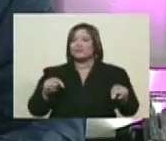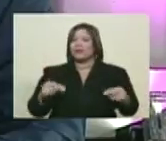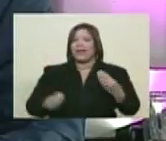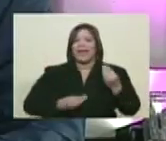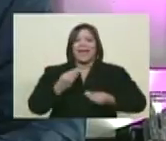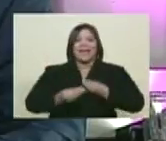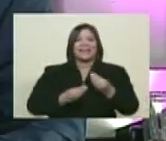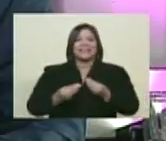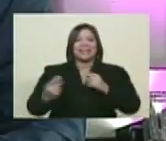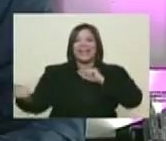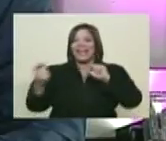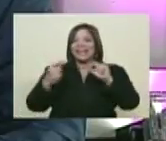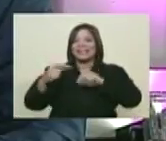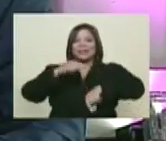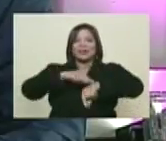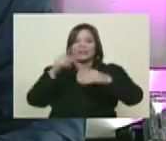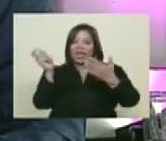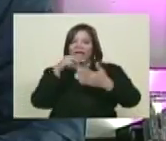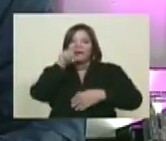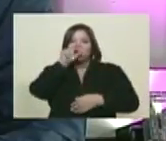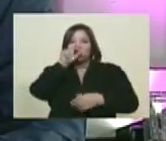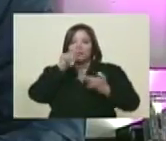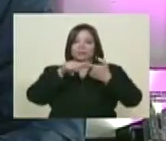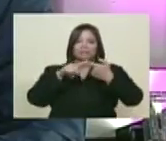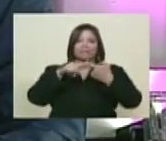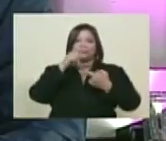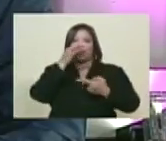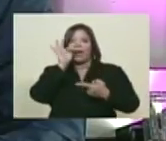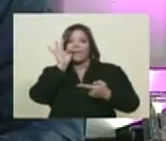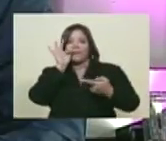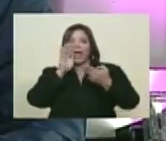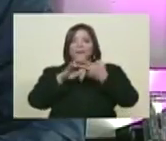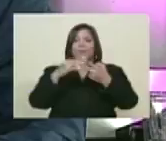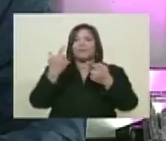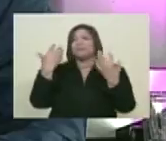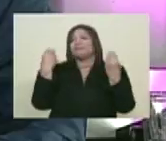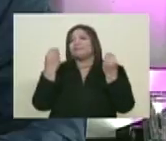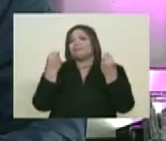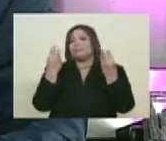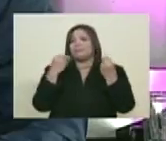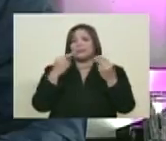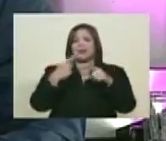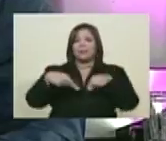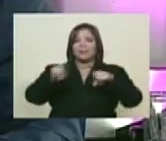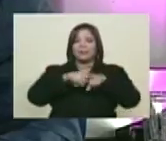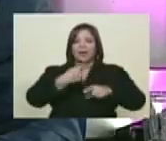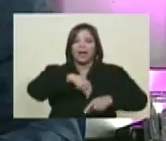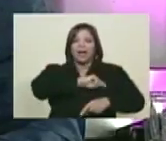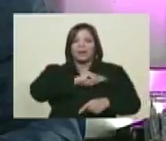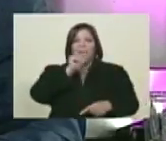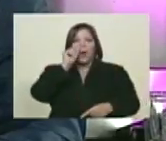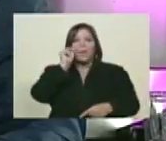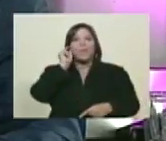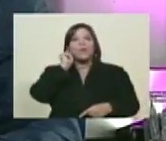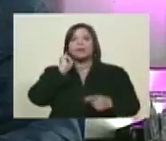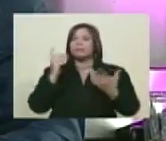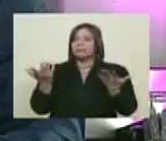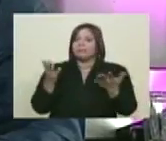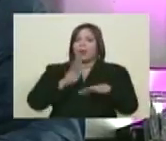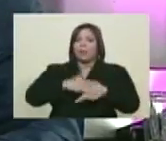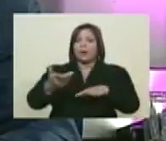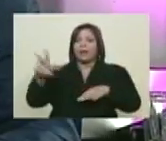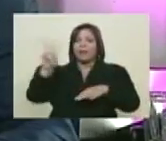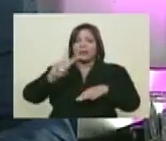instante hay debate en las redes sociales, de señores y señoras españoles que se cuestionan por qué